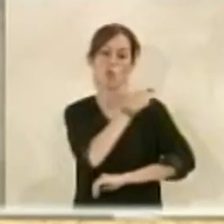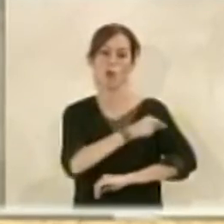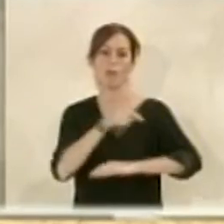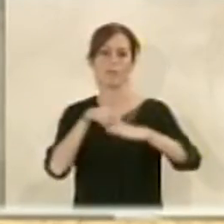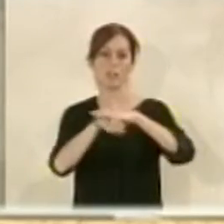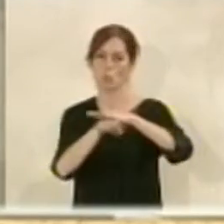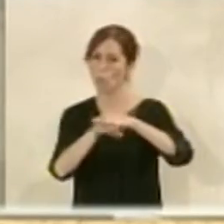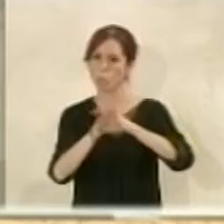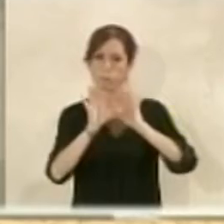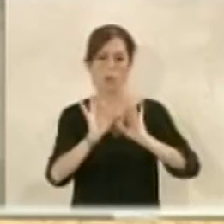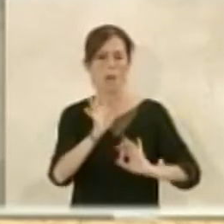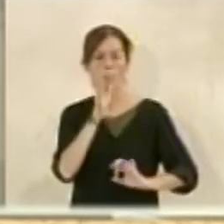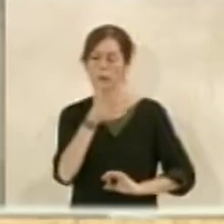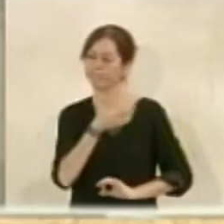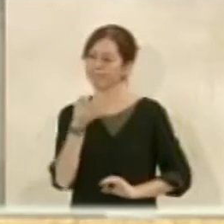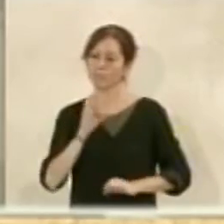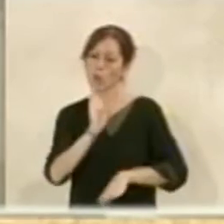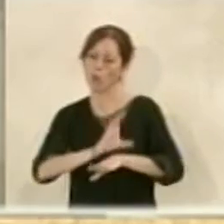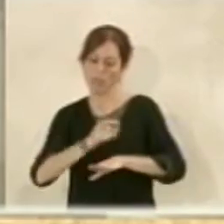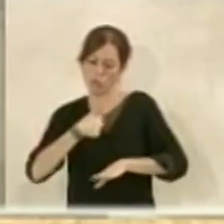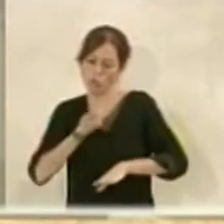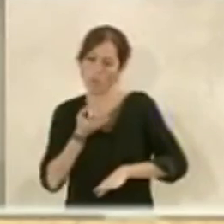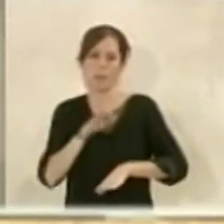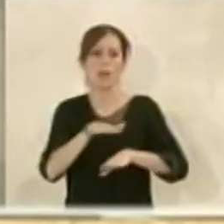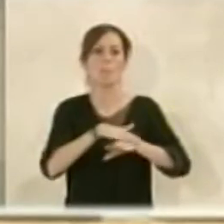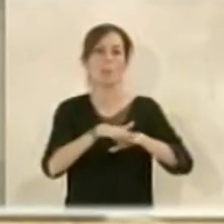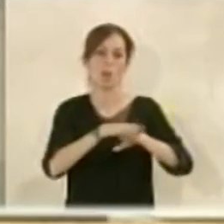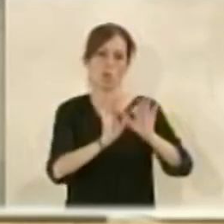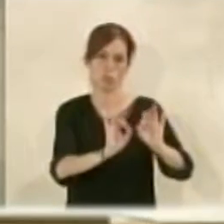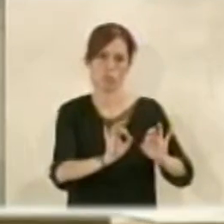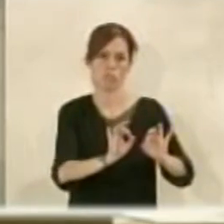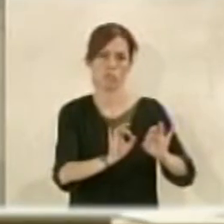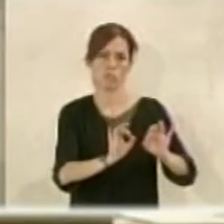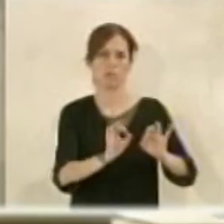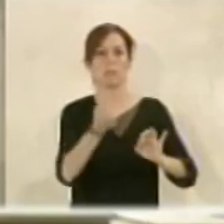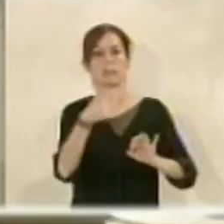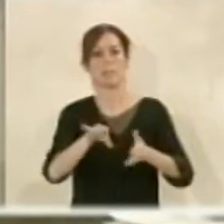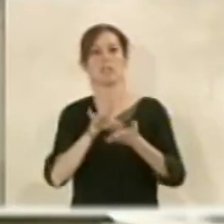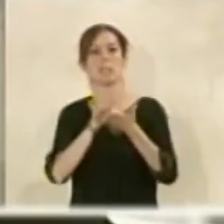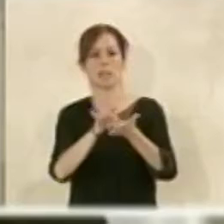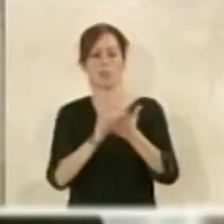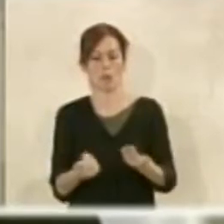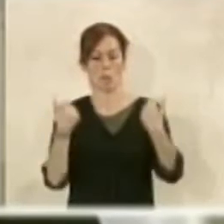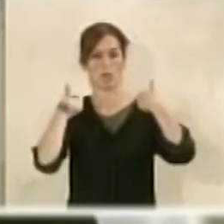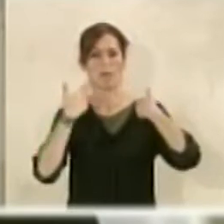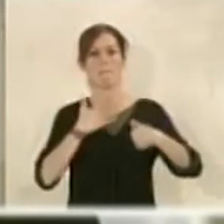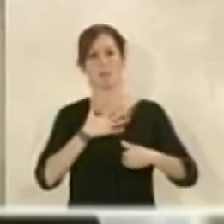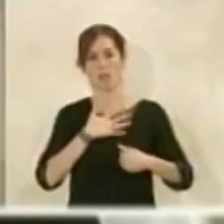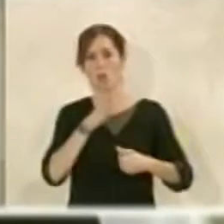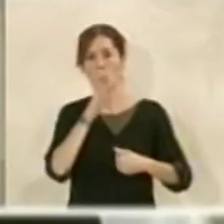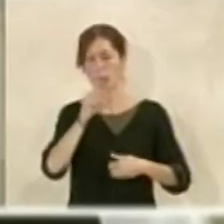creo que que se las merecen por parte de este concejal y sobre todo de este concejal y de los servicios que están a mi cargo porque